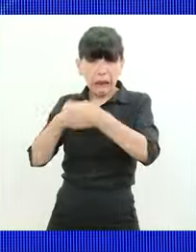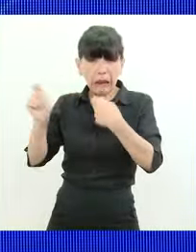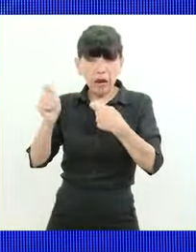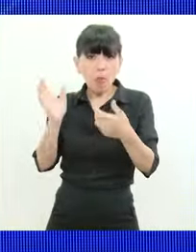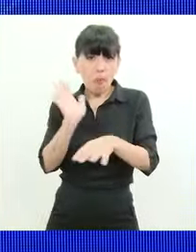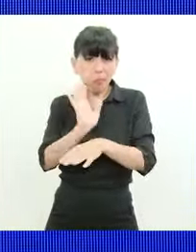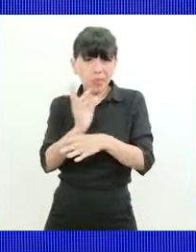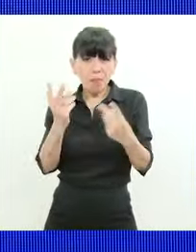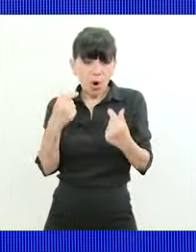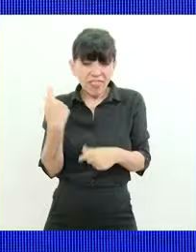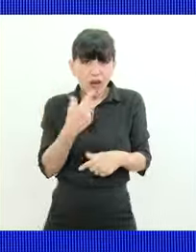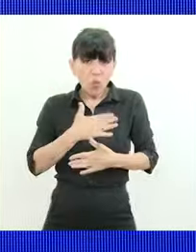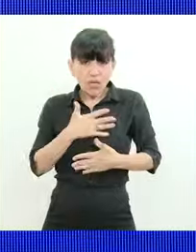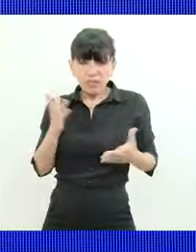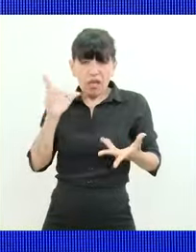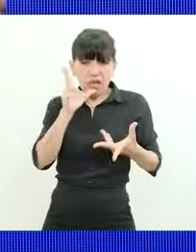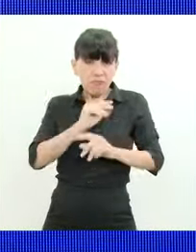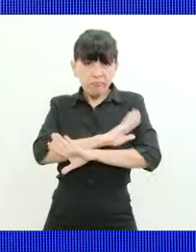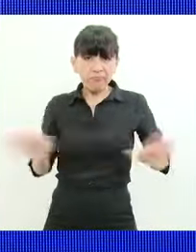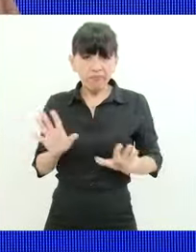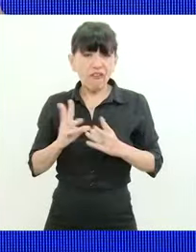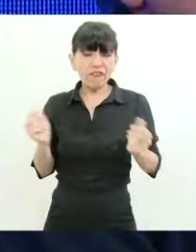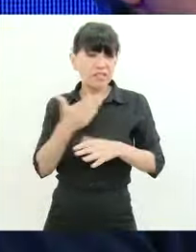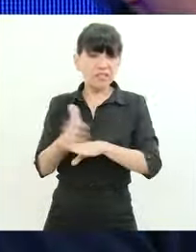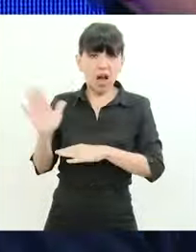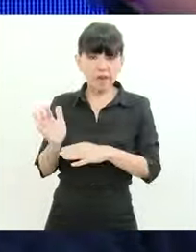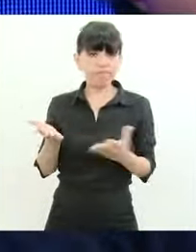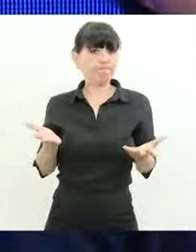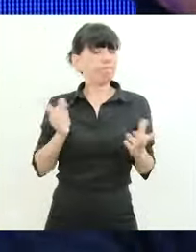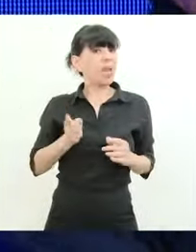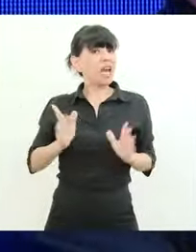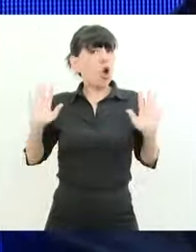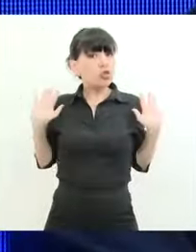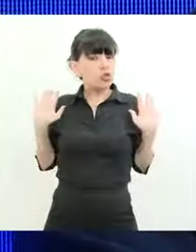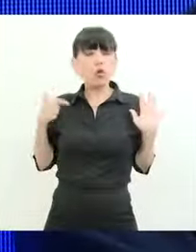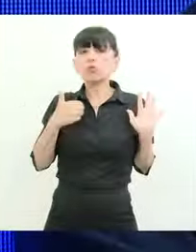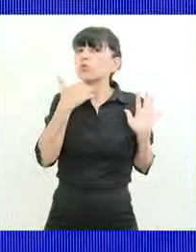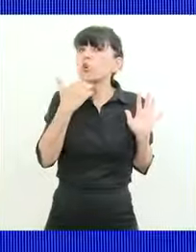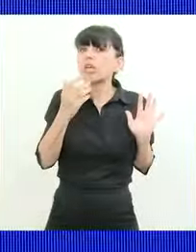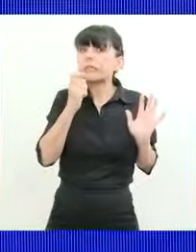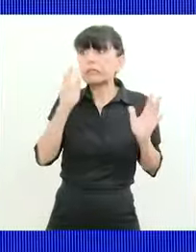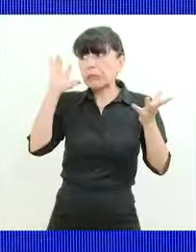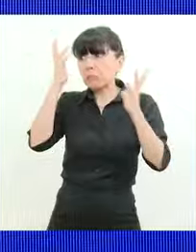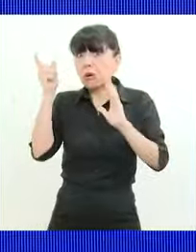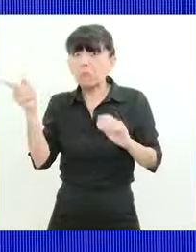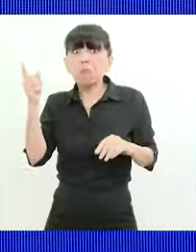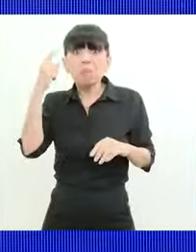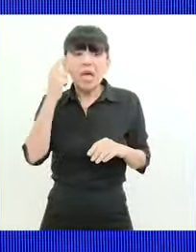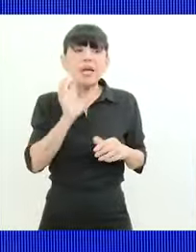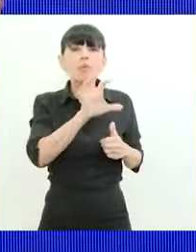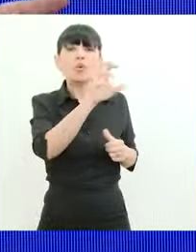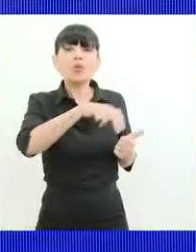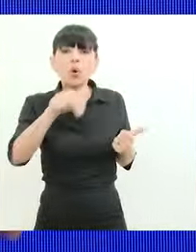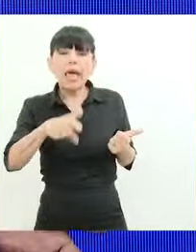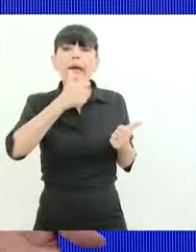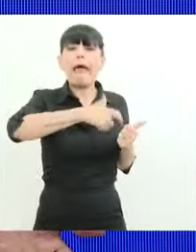desglosar me parece que ahí hay una cosa peligrosa pero vuelvo a repetir no sé si estará pensando en intervenir Neuquén en intervenir Río